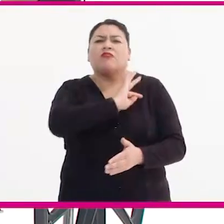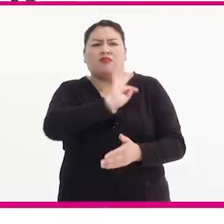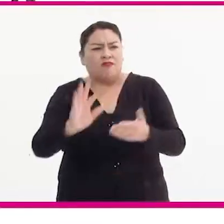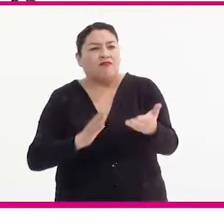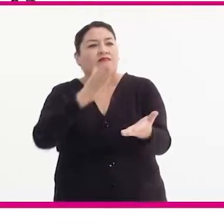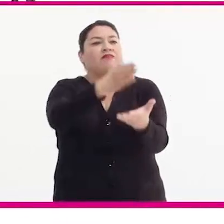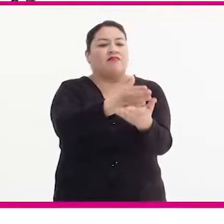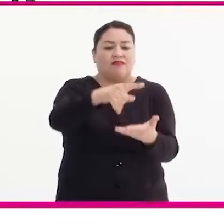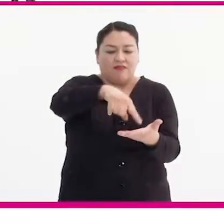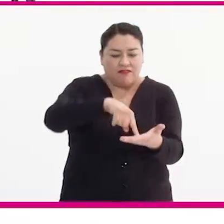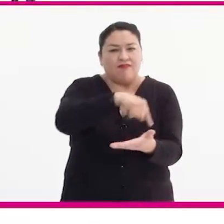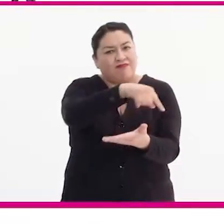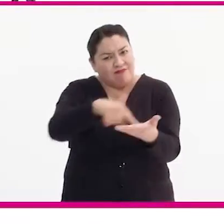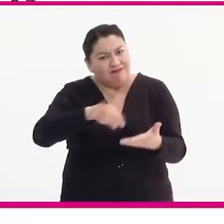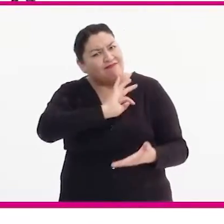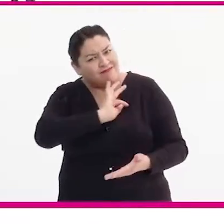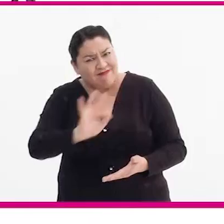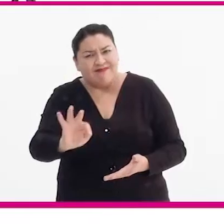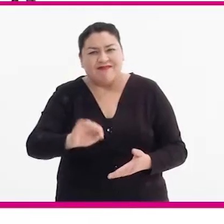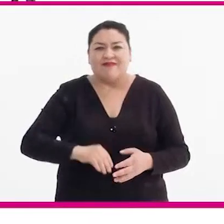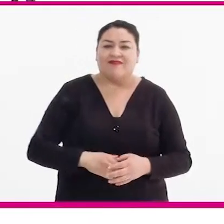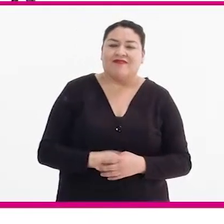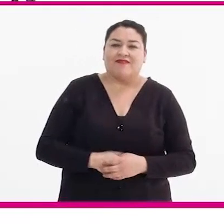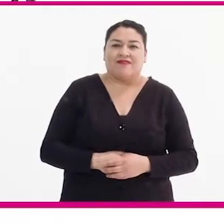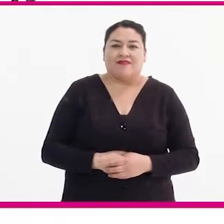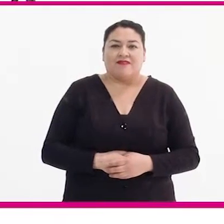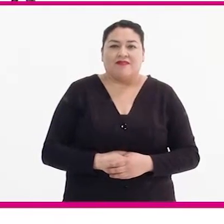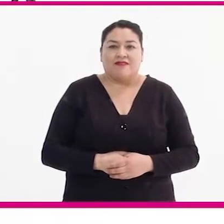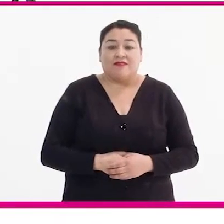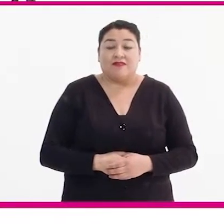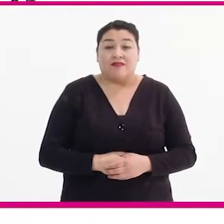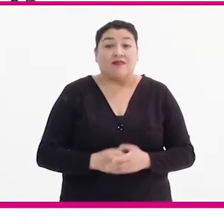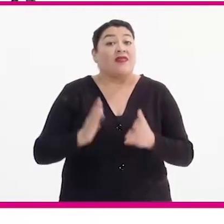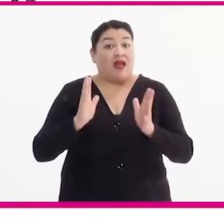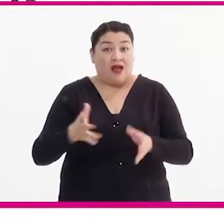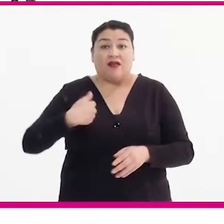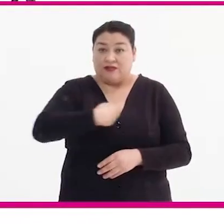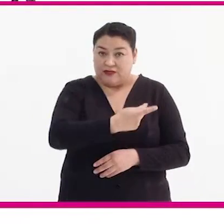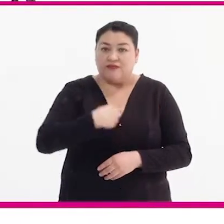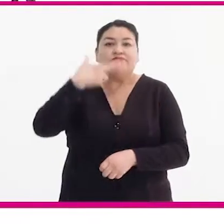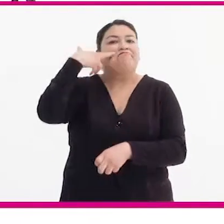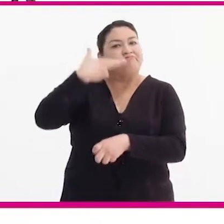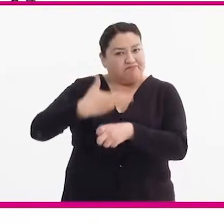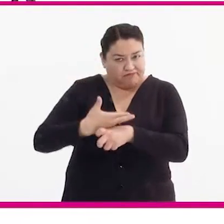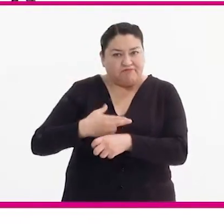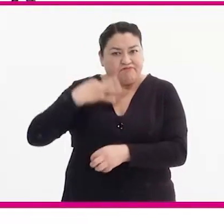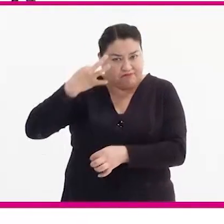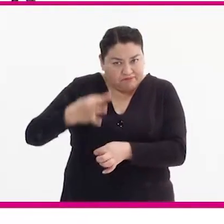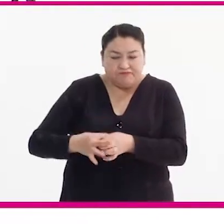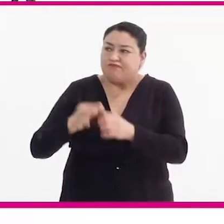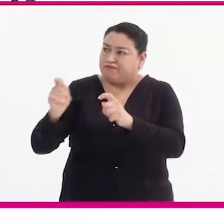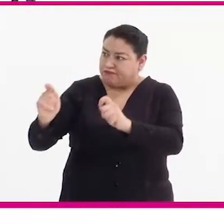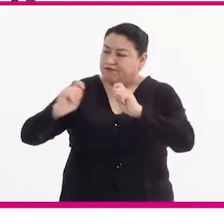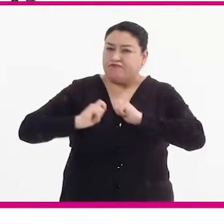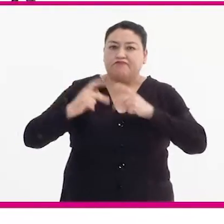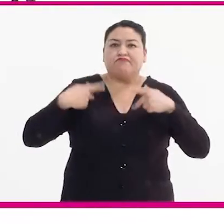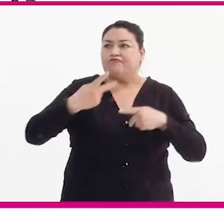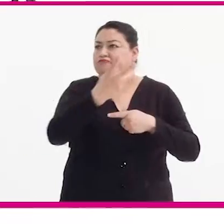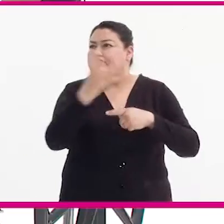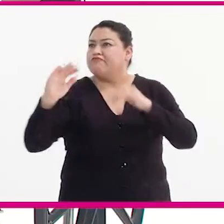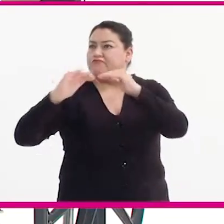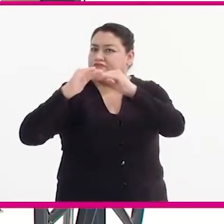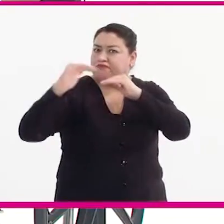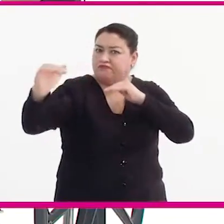voto, ya que tenemos una gran responsabilidad con cualquier ciudadano.